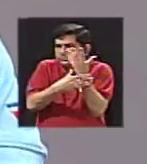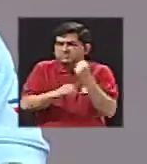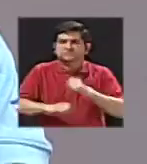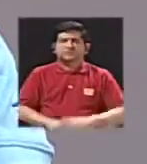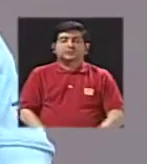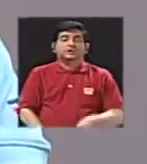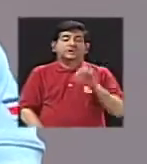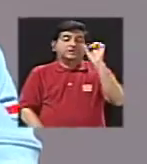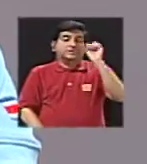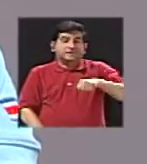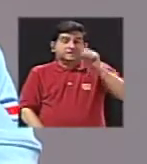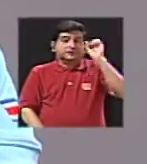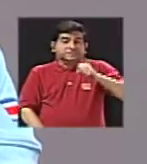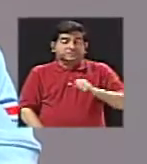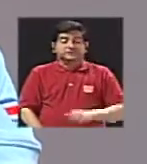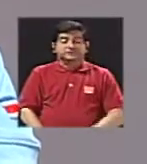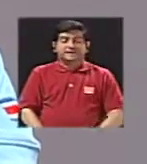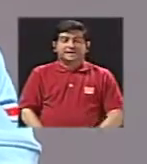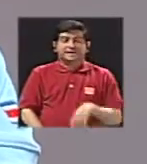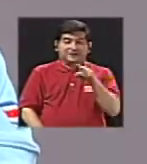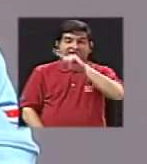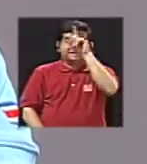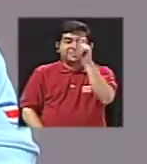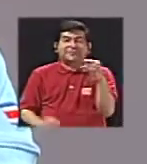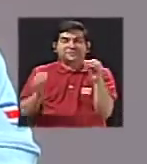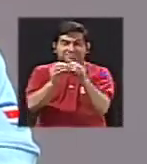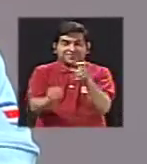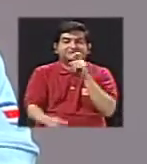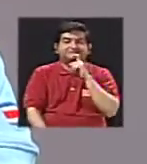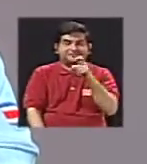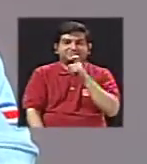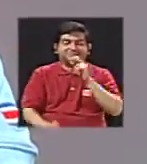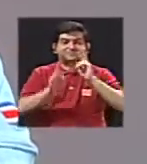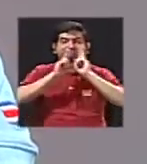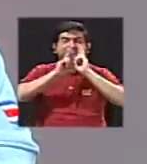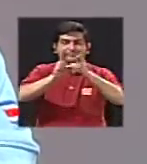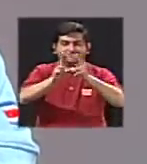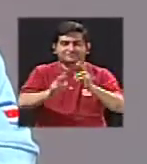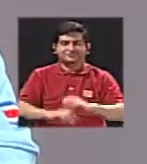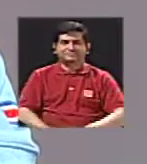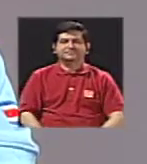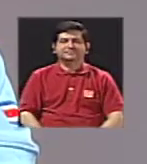Sí, pues esta es una de las preguntas más difíciles de responder porque